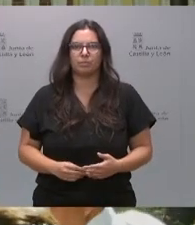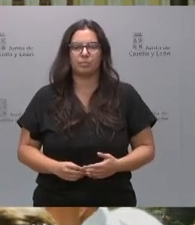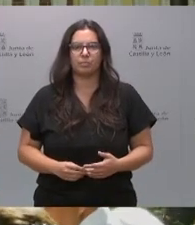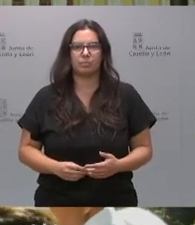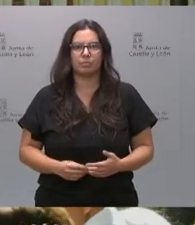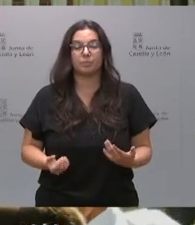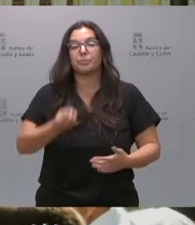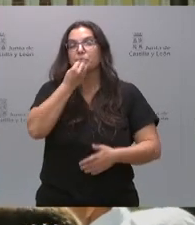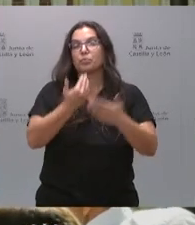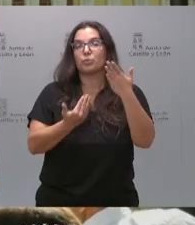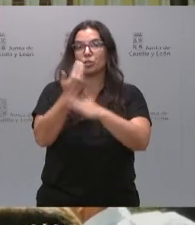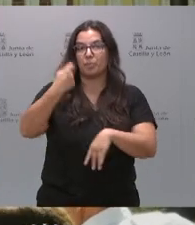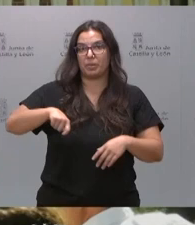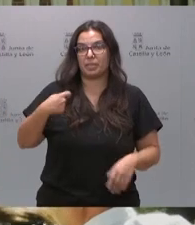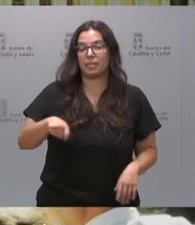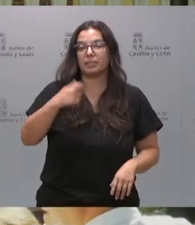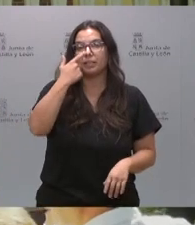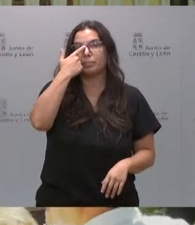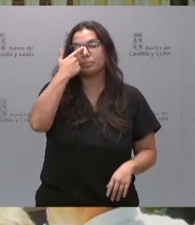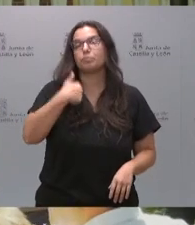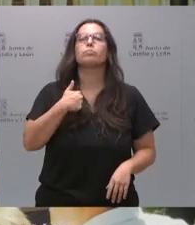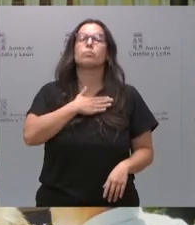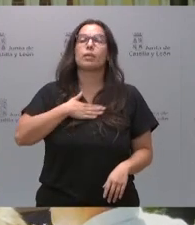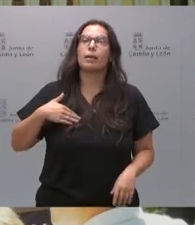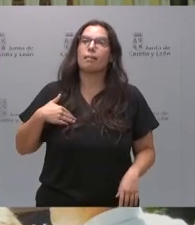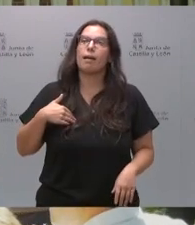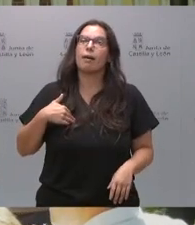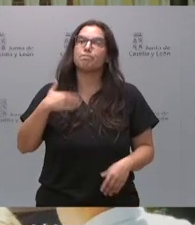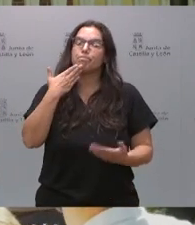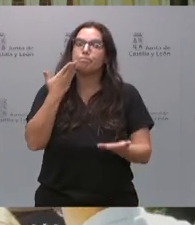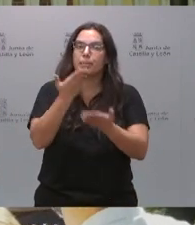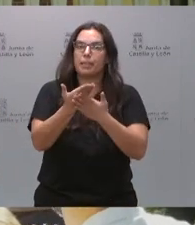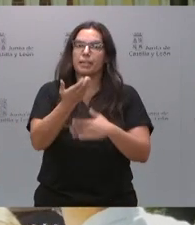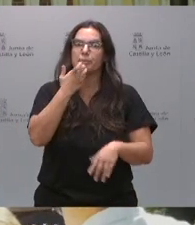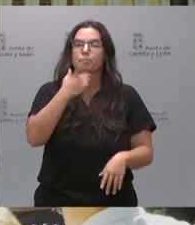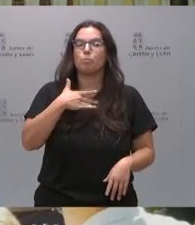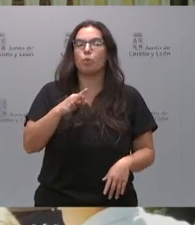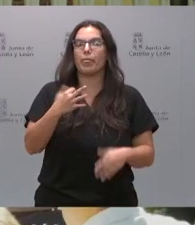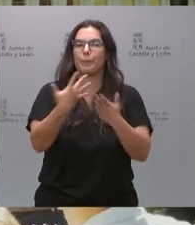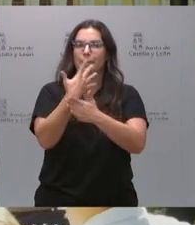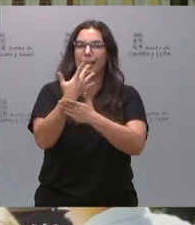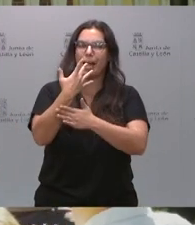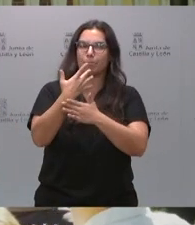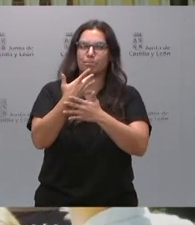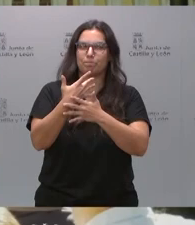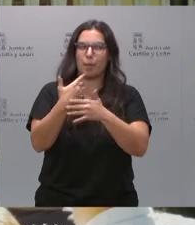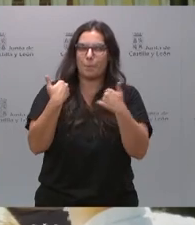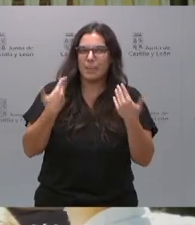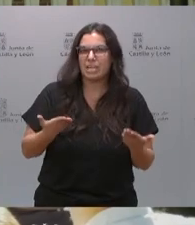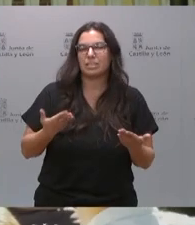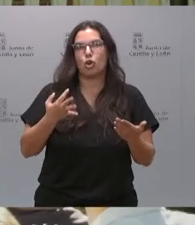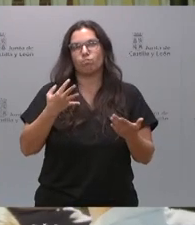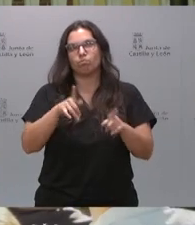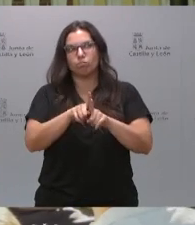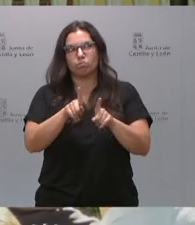Buenos días, presidente. Yo le quería pedir si nos puede ampliar un poco o dar alguna